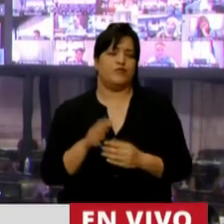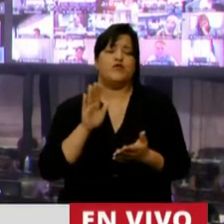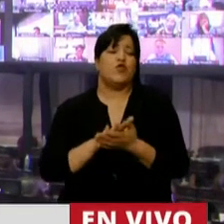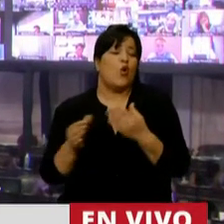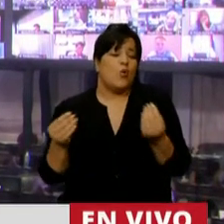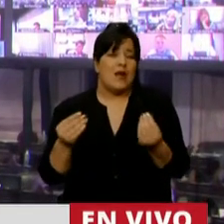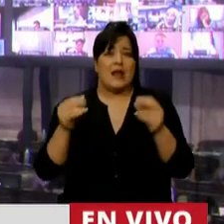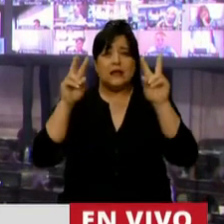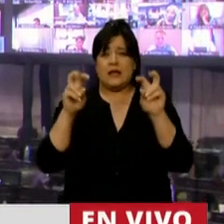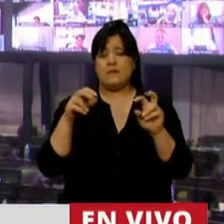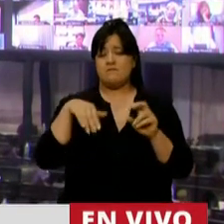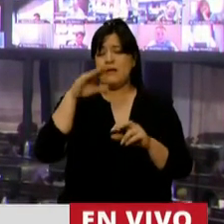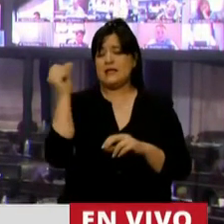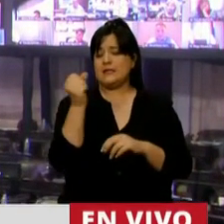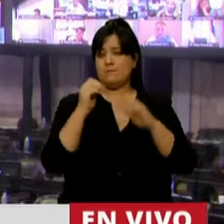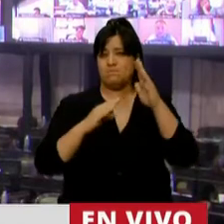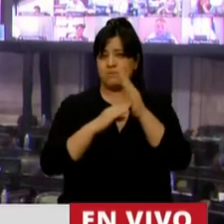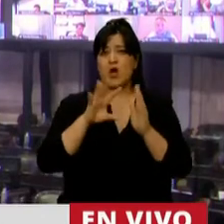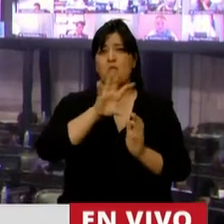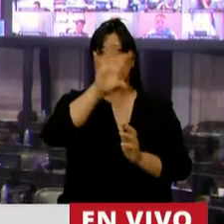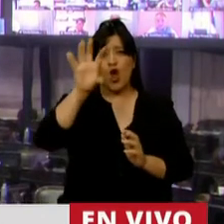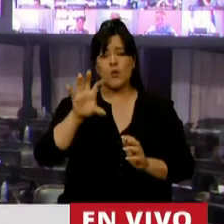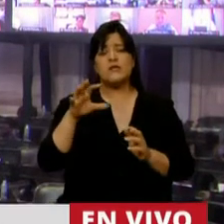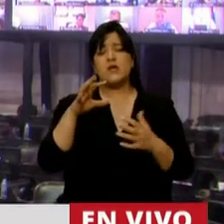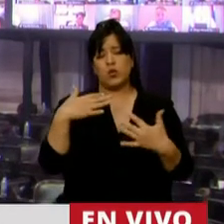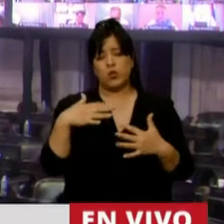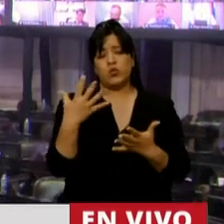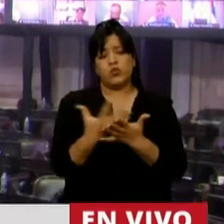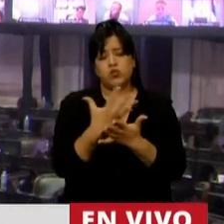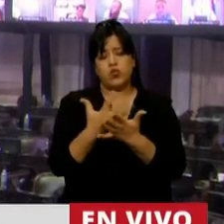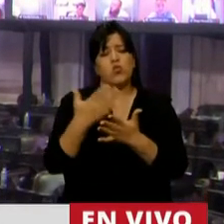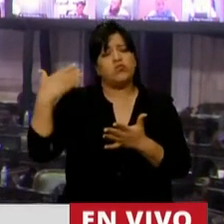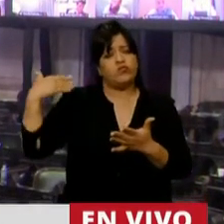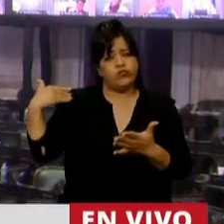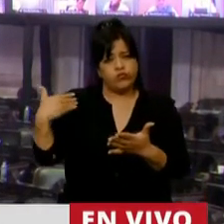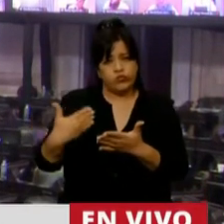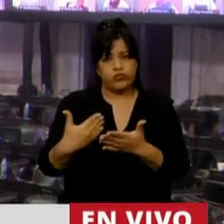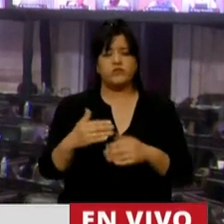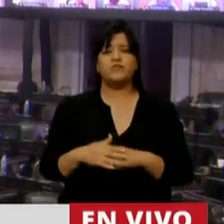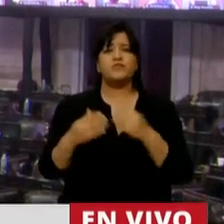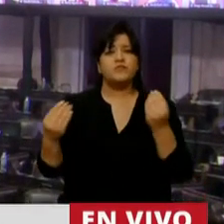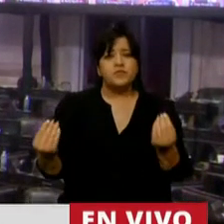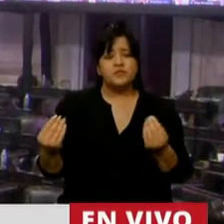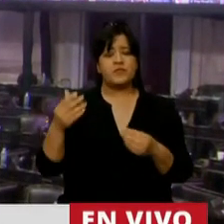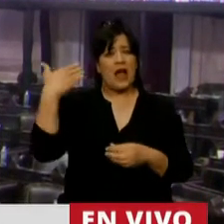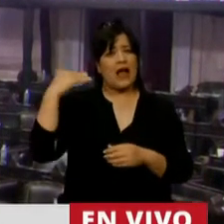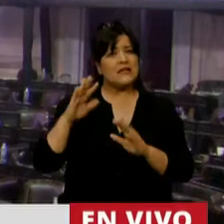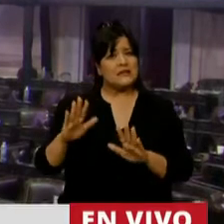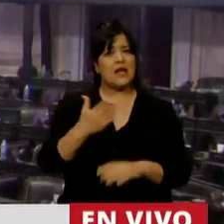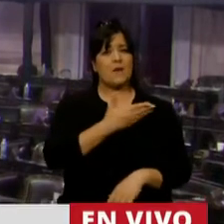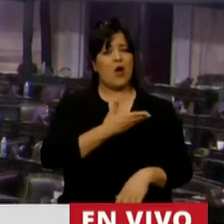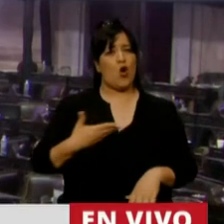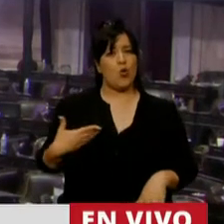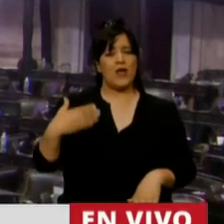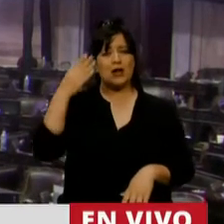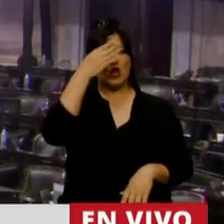sustanciales desde los cuales la provincia viene sufriendo desde hace mucho tiempo. Precisamente desde el gobierno de Cristina Kirchner,